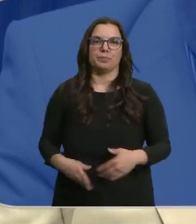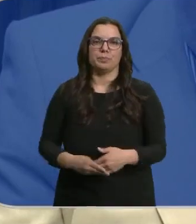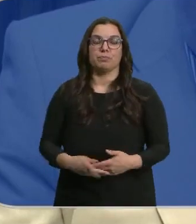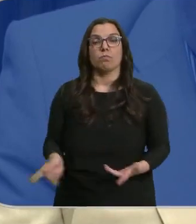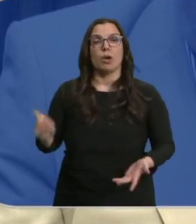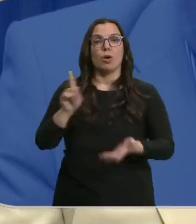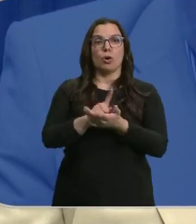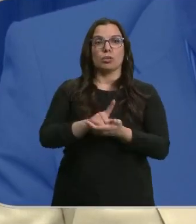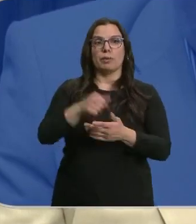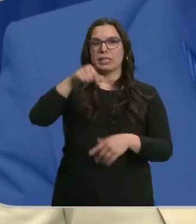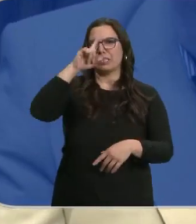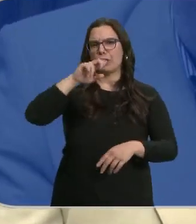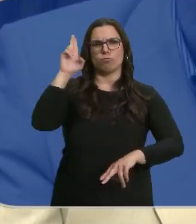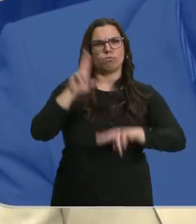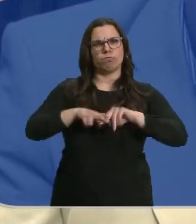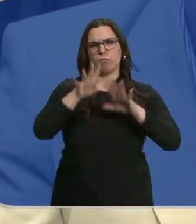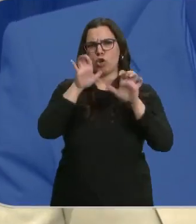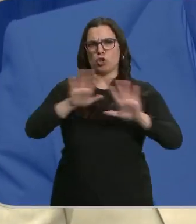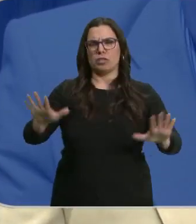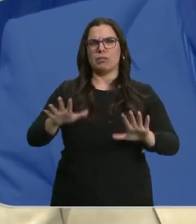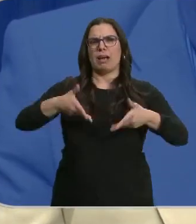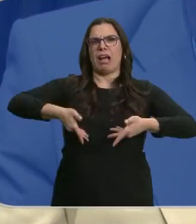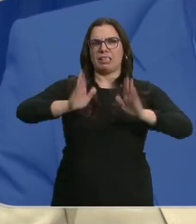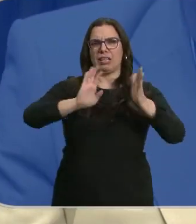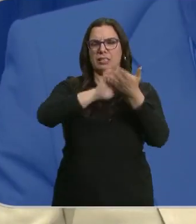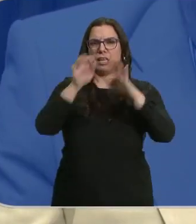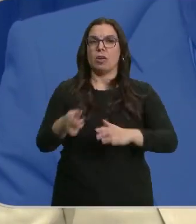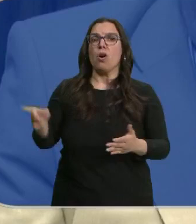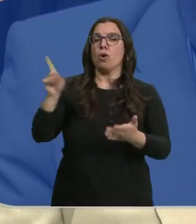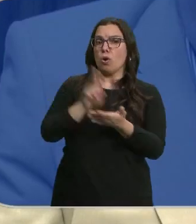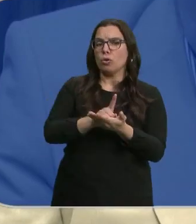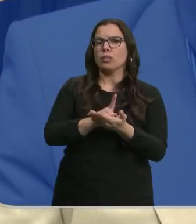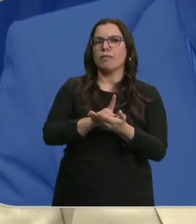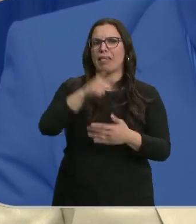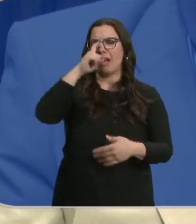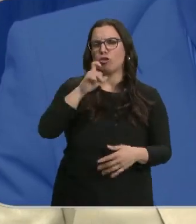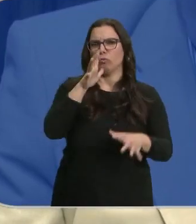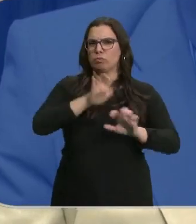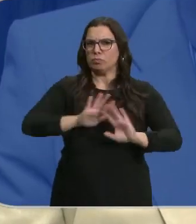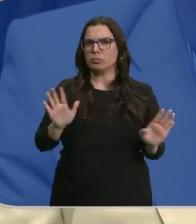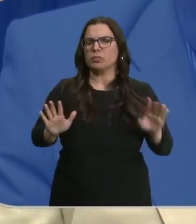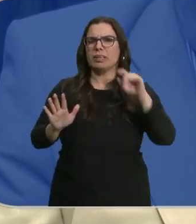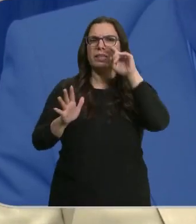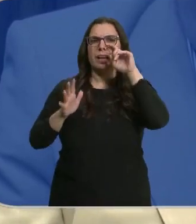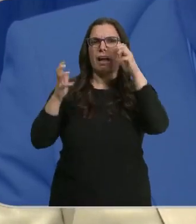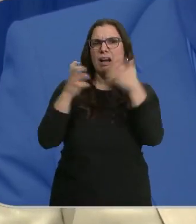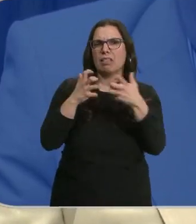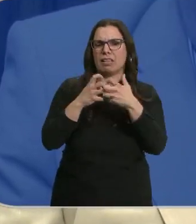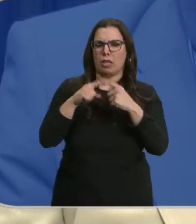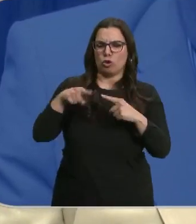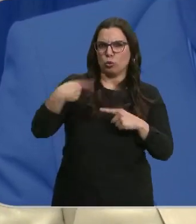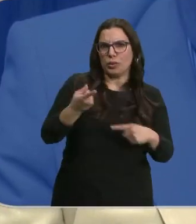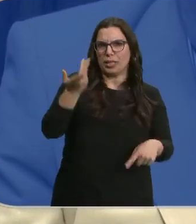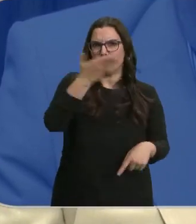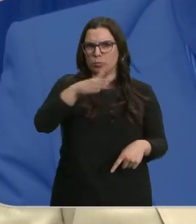Volvemos a tener un año negro en las carreteras de Castilla y León. Volvemos a tener un año negro de accidentes con